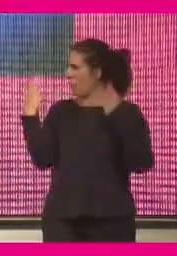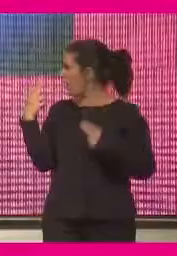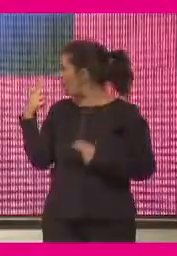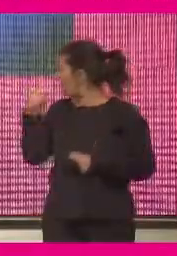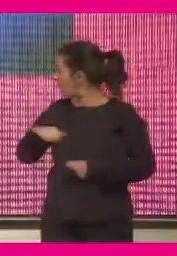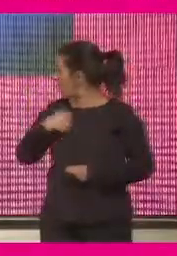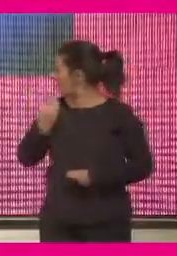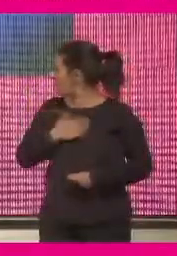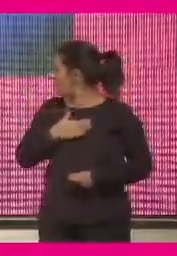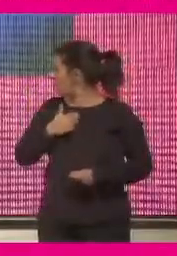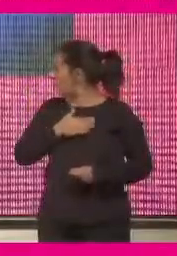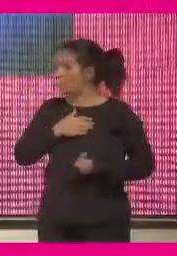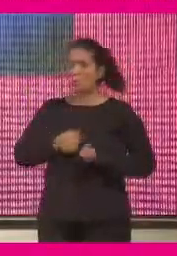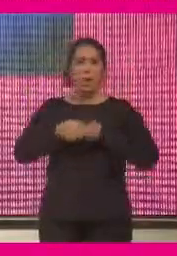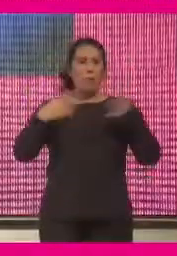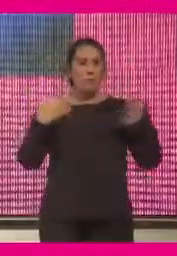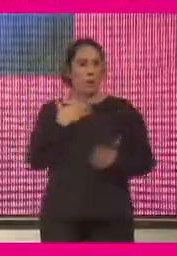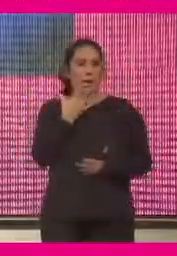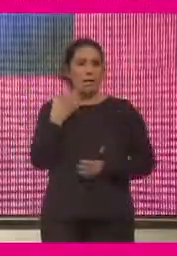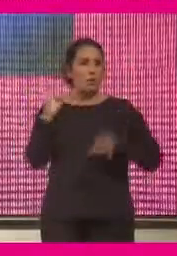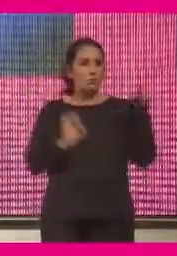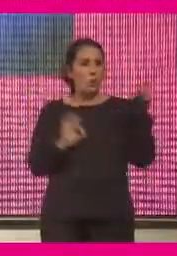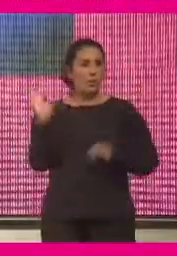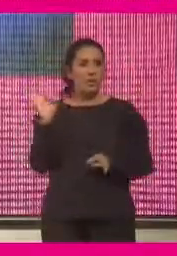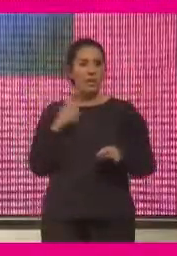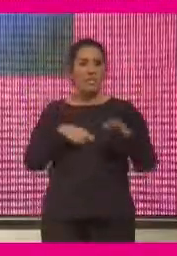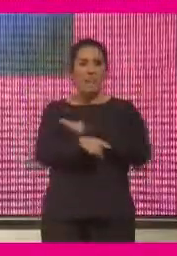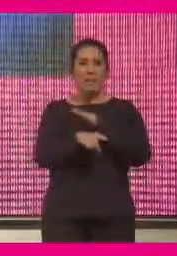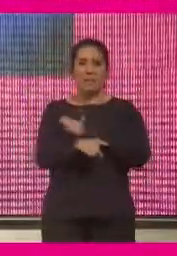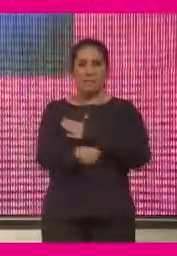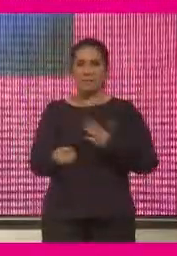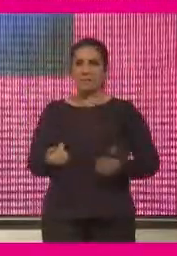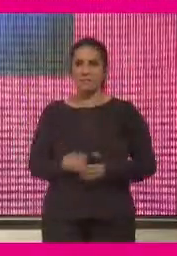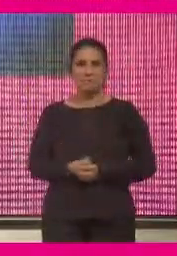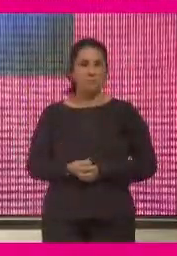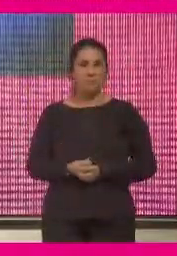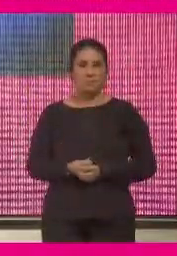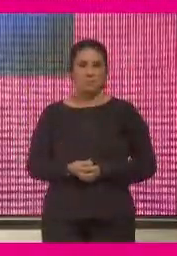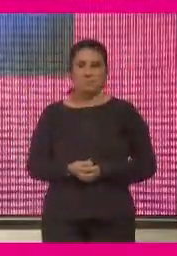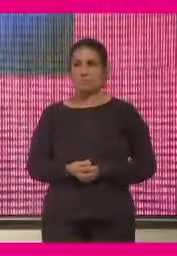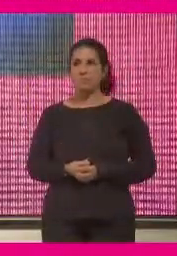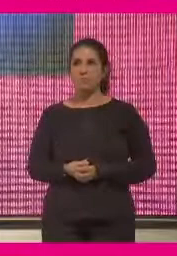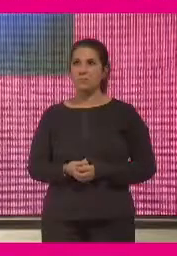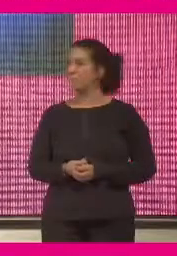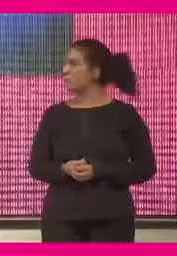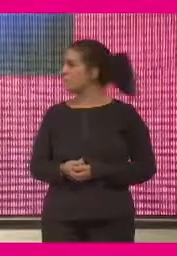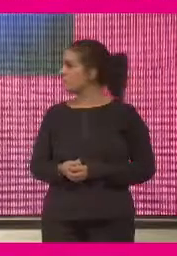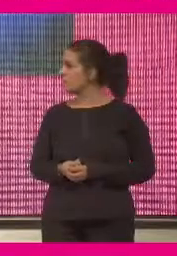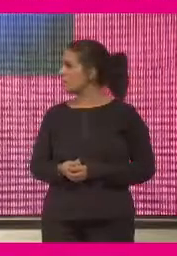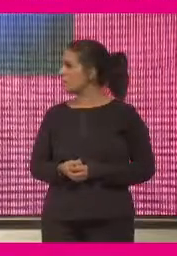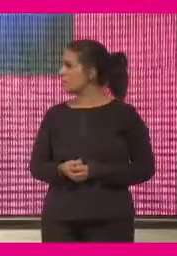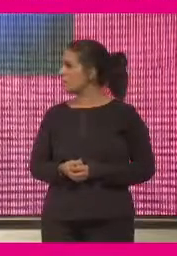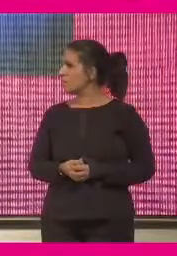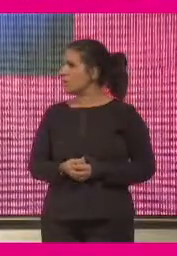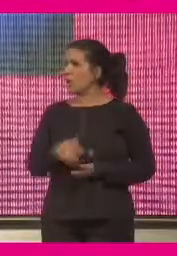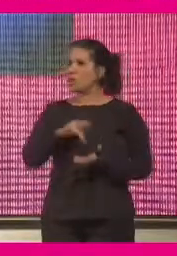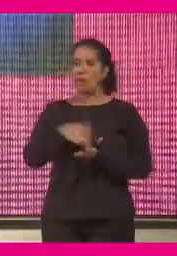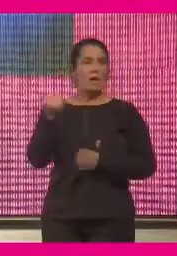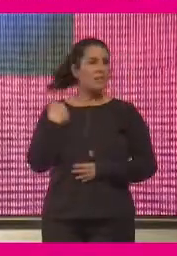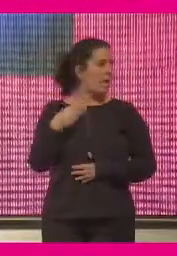la mañana nosotros aumentamos un 500% los trámites online. Y eso se hizo con más de 200.000